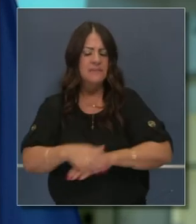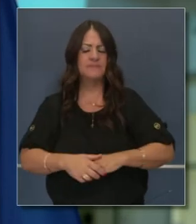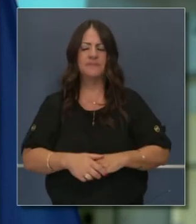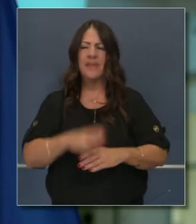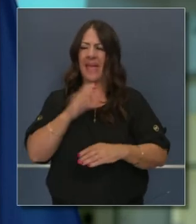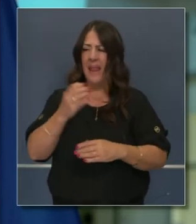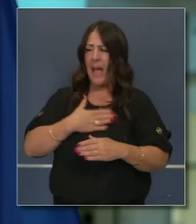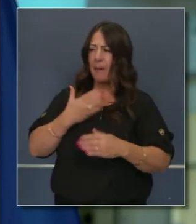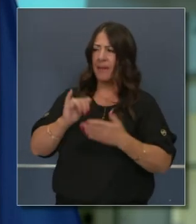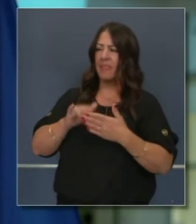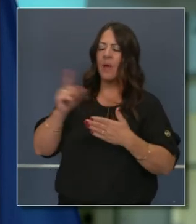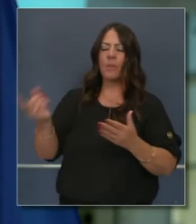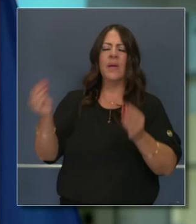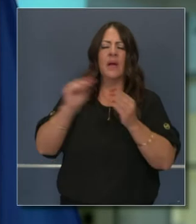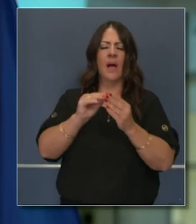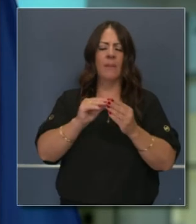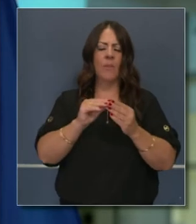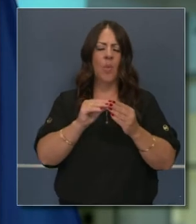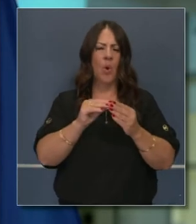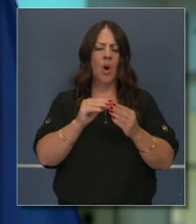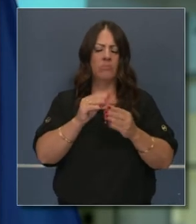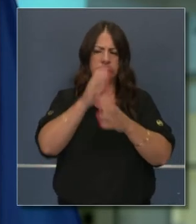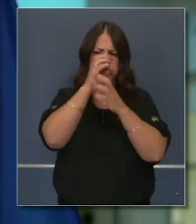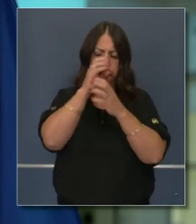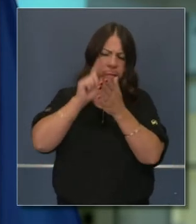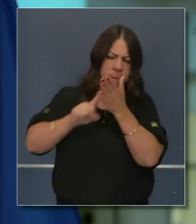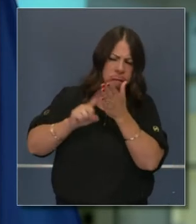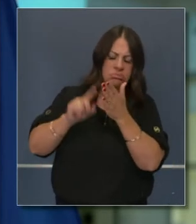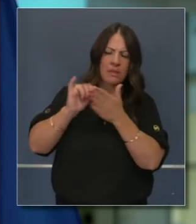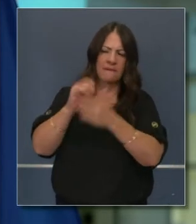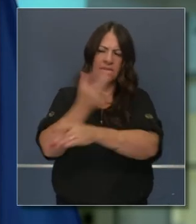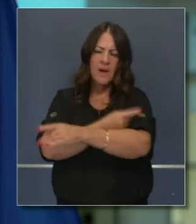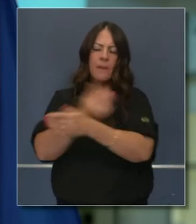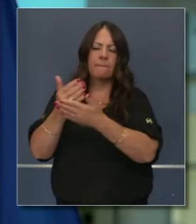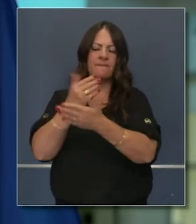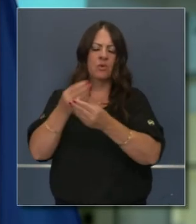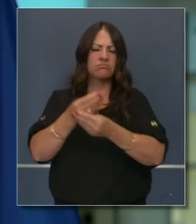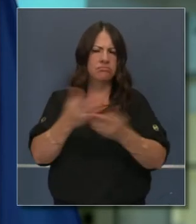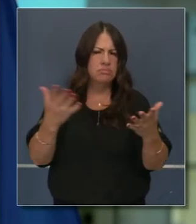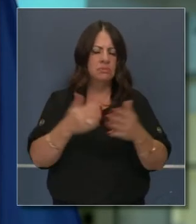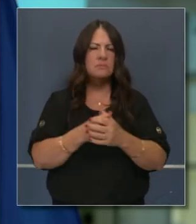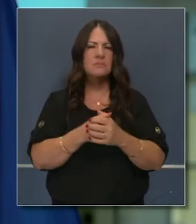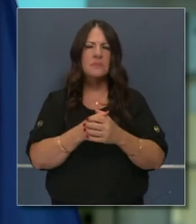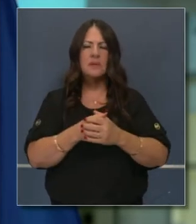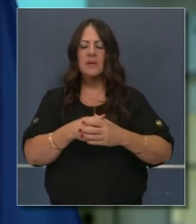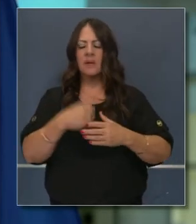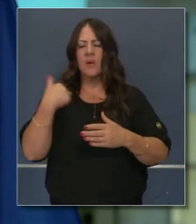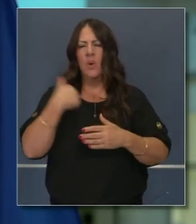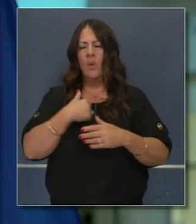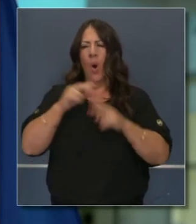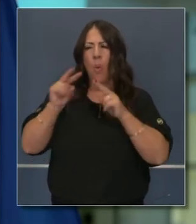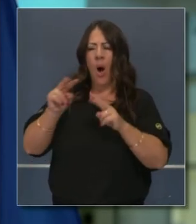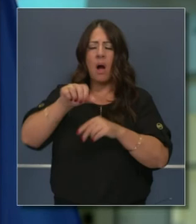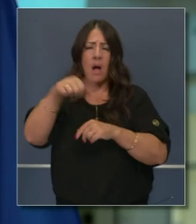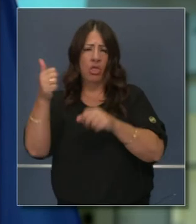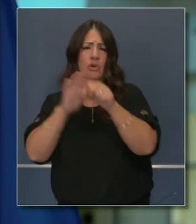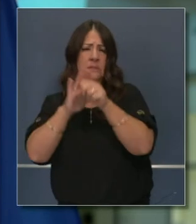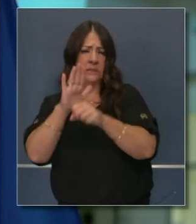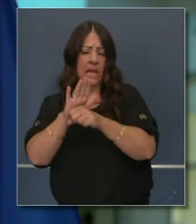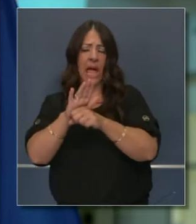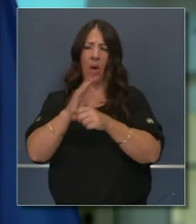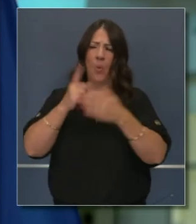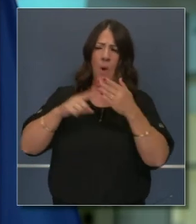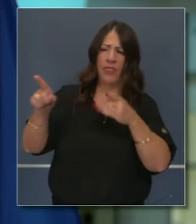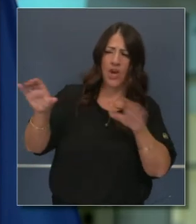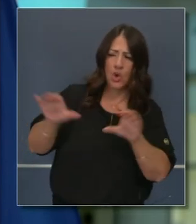vacunas. Así que nosotros hemos visto estos números estabilizarse y quién sabe cómo se moverán esos números a través del país